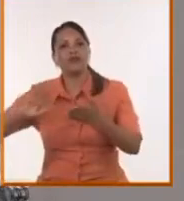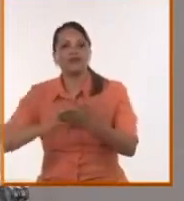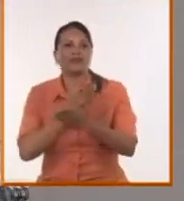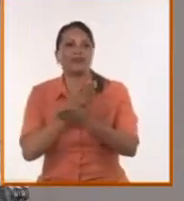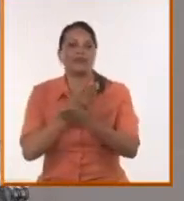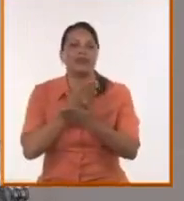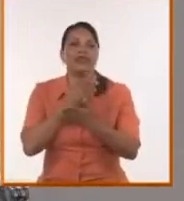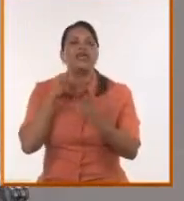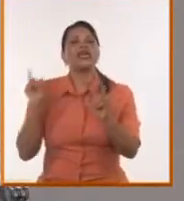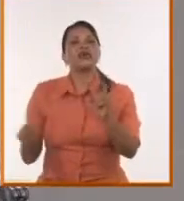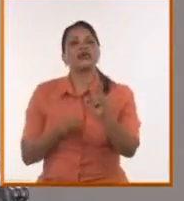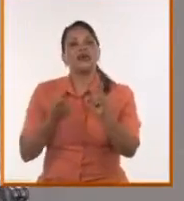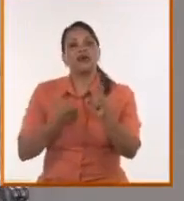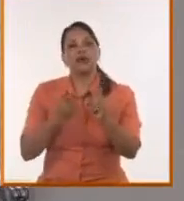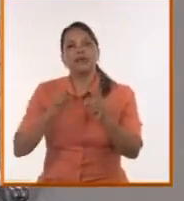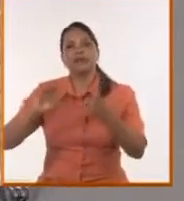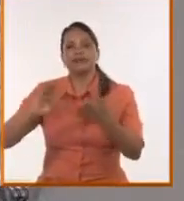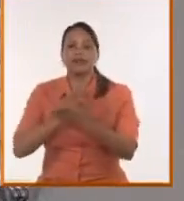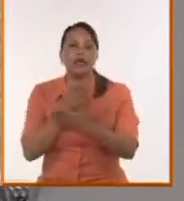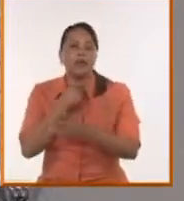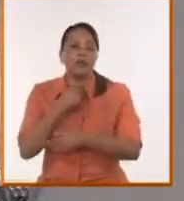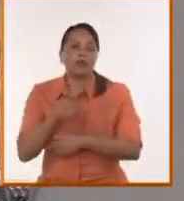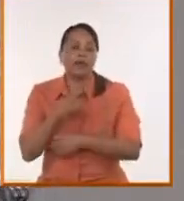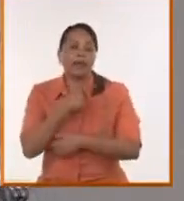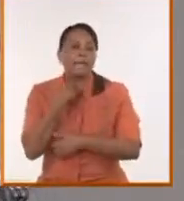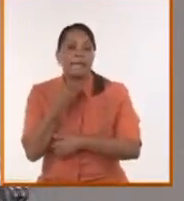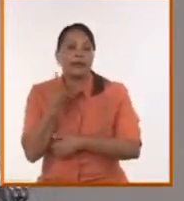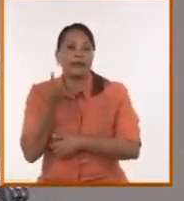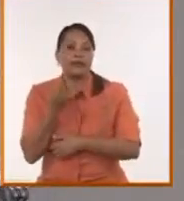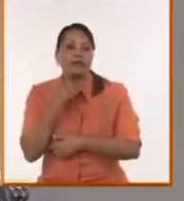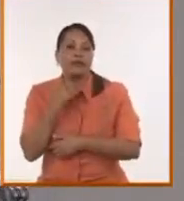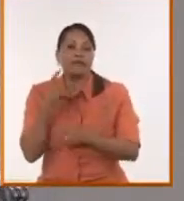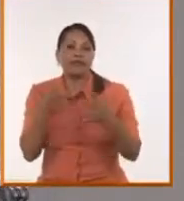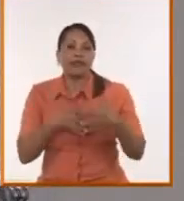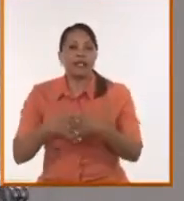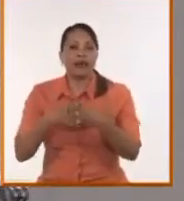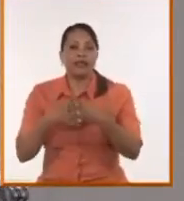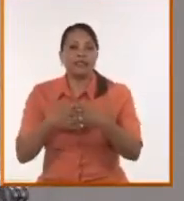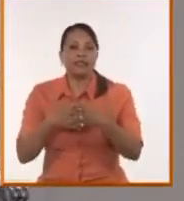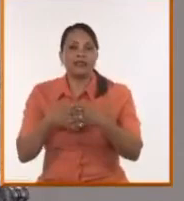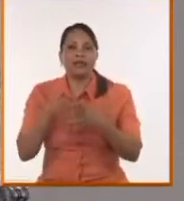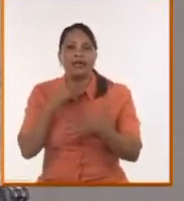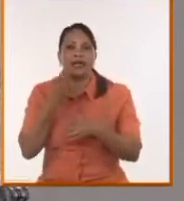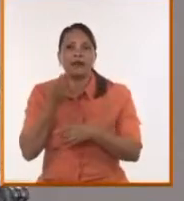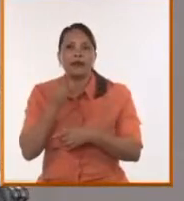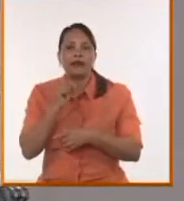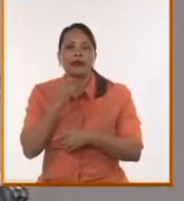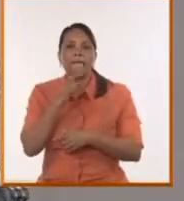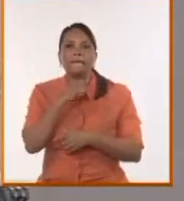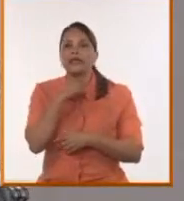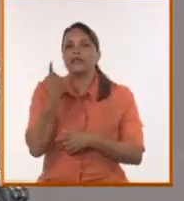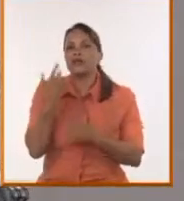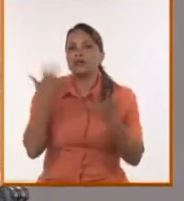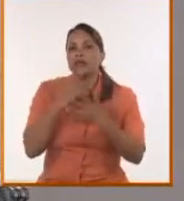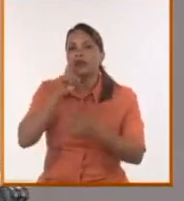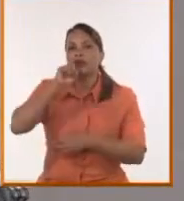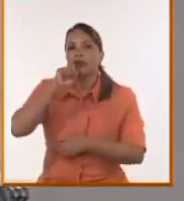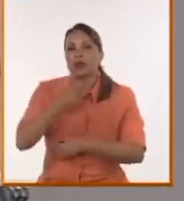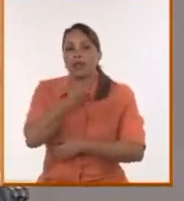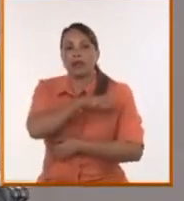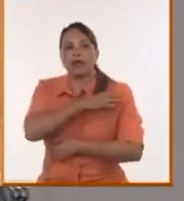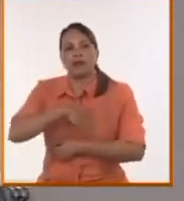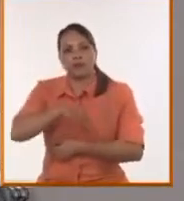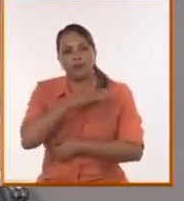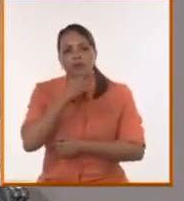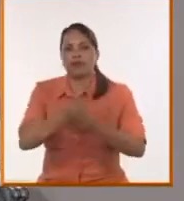acto de guerra para acabar. Porque el gran perdedor de esta guerra, en primer lugar, es el pueblo ucraniano, que está siendo utilizado como mano de obra